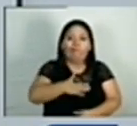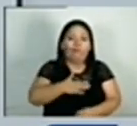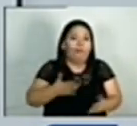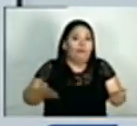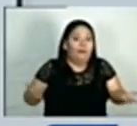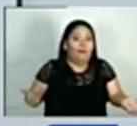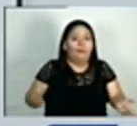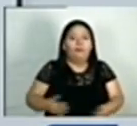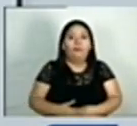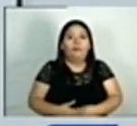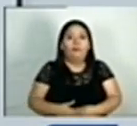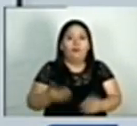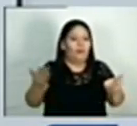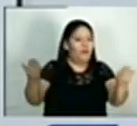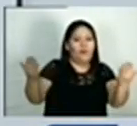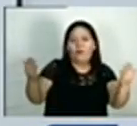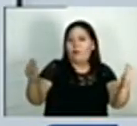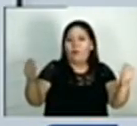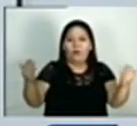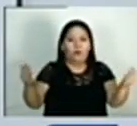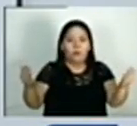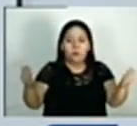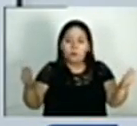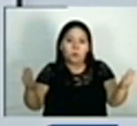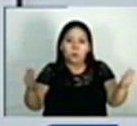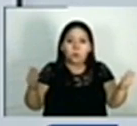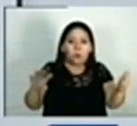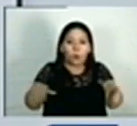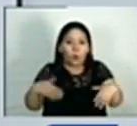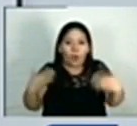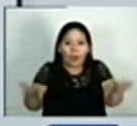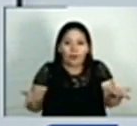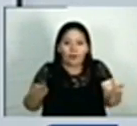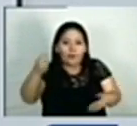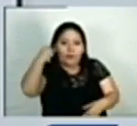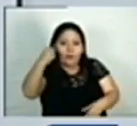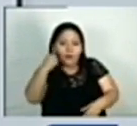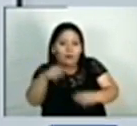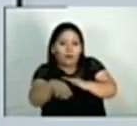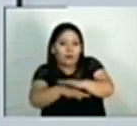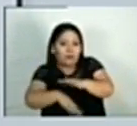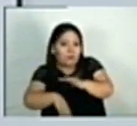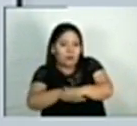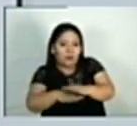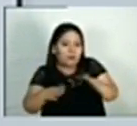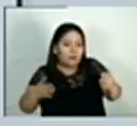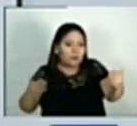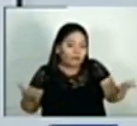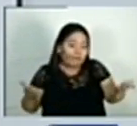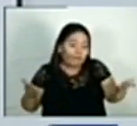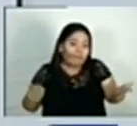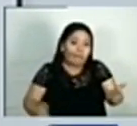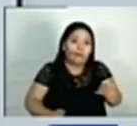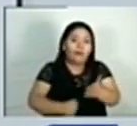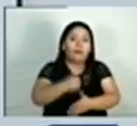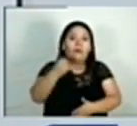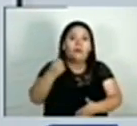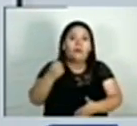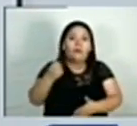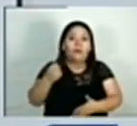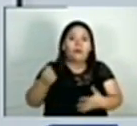comparación que no tiene ninguna base, es lamentable y